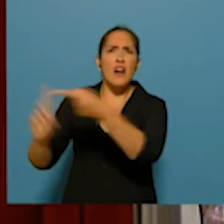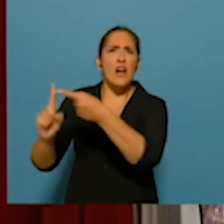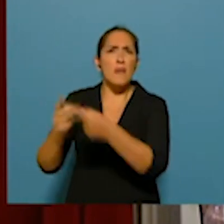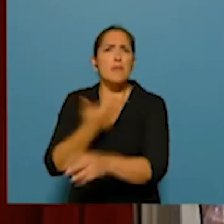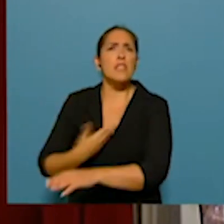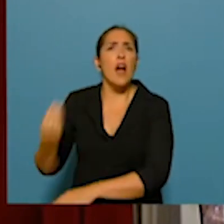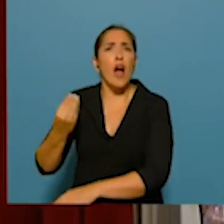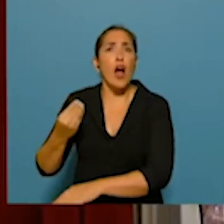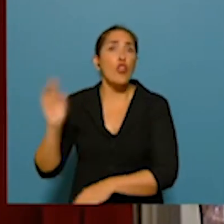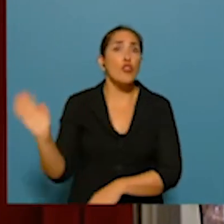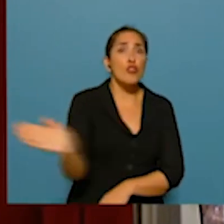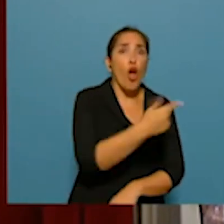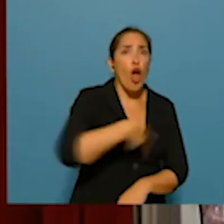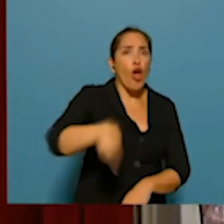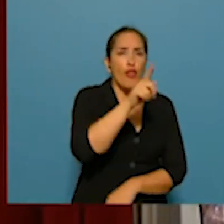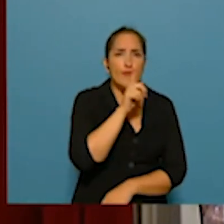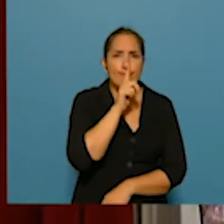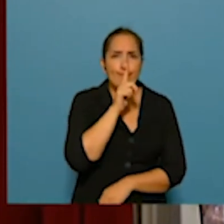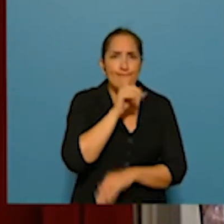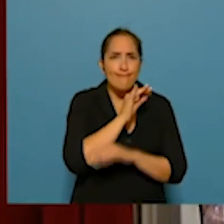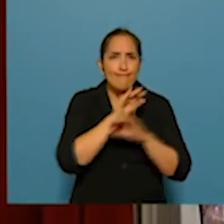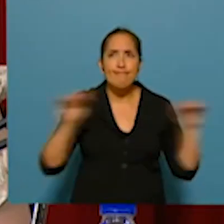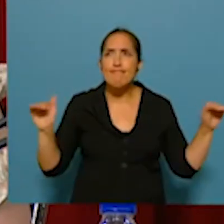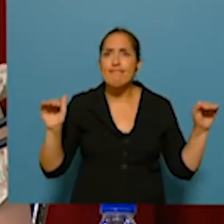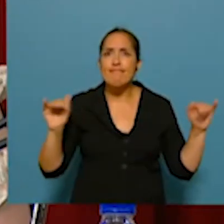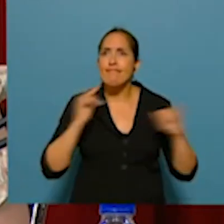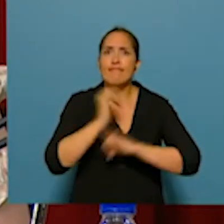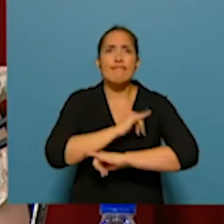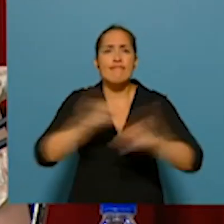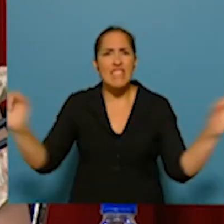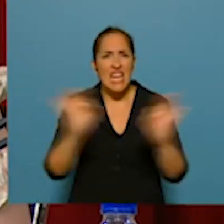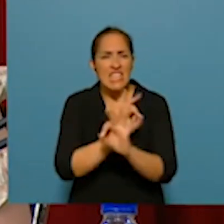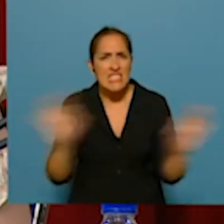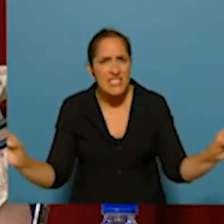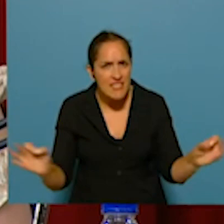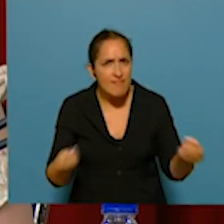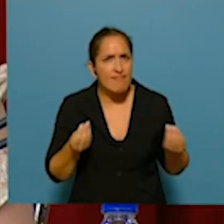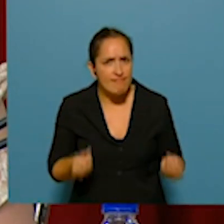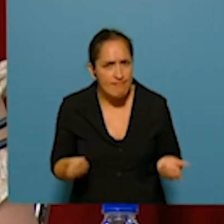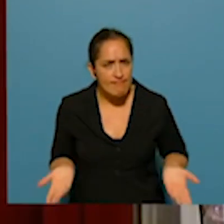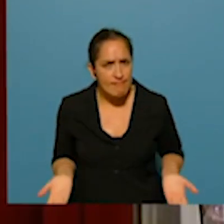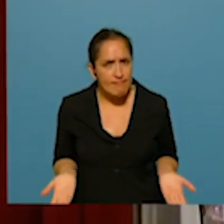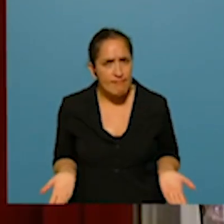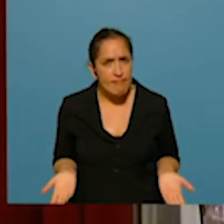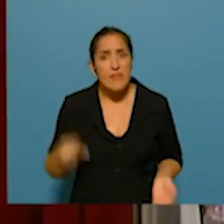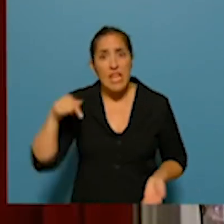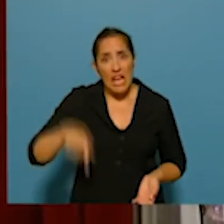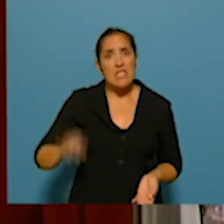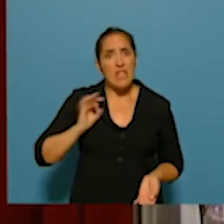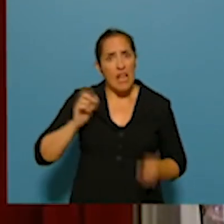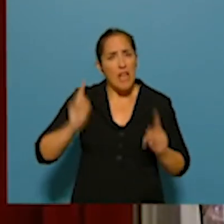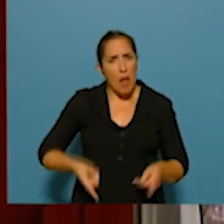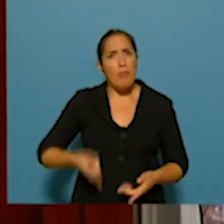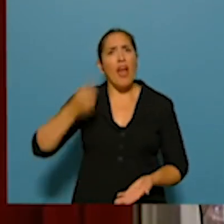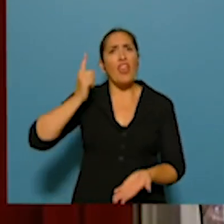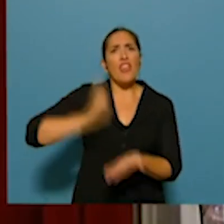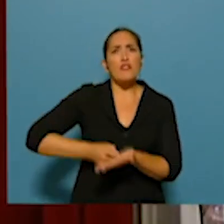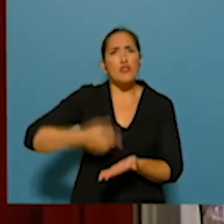lo amparó bajo el manto del silencio. En este año también hubo decisiones judiciales llamativas,